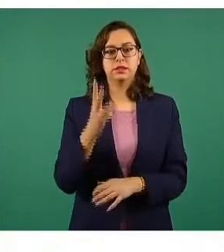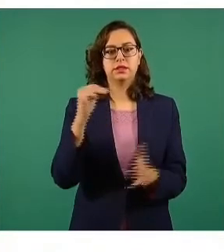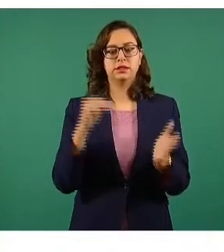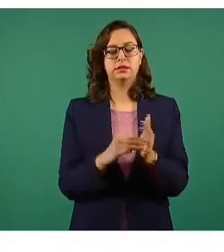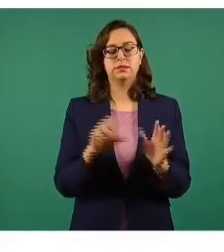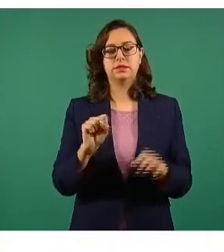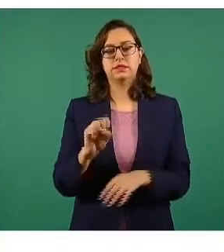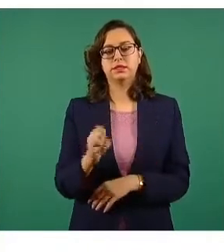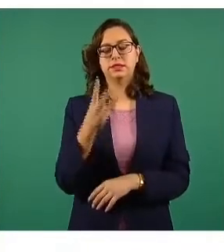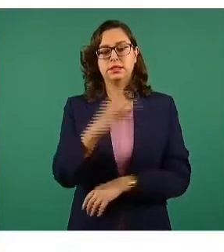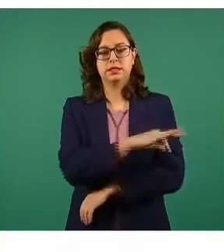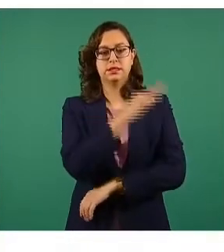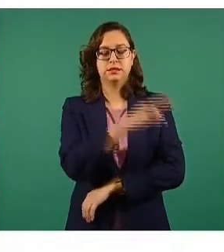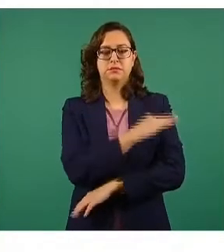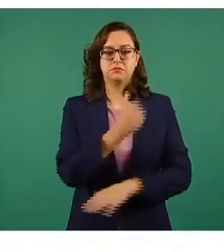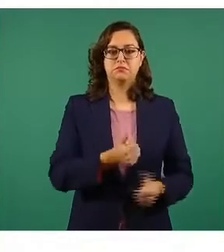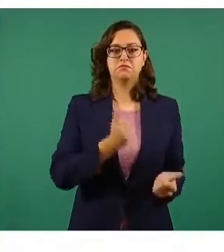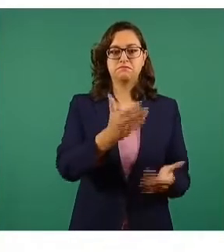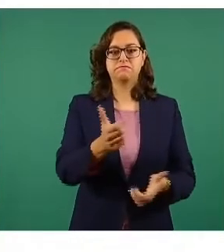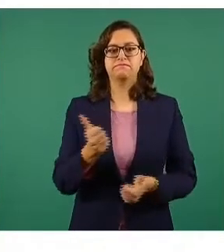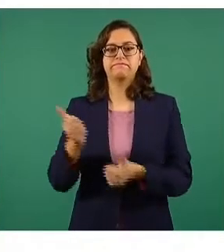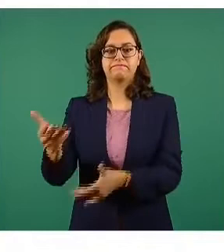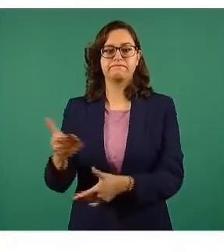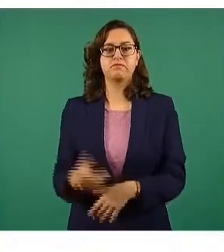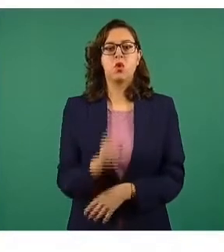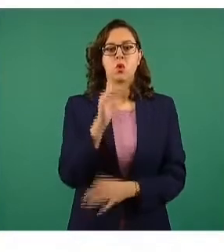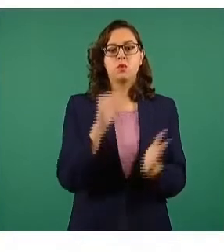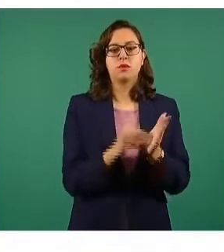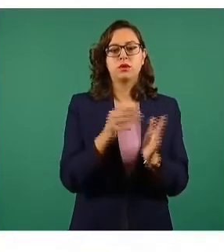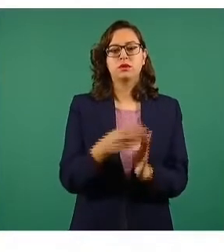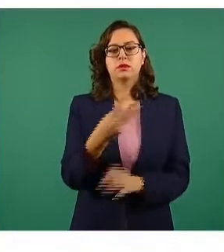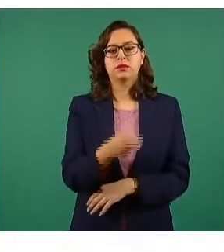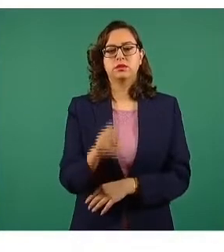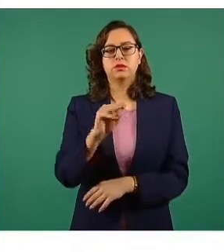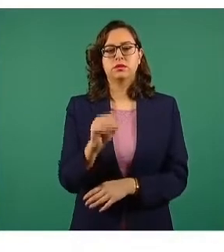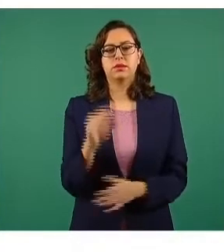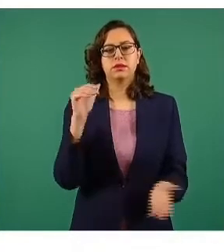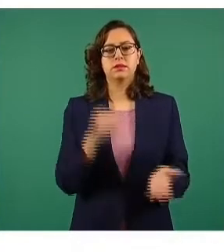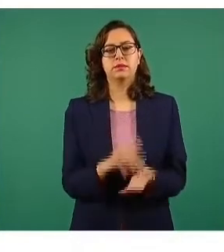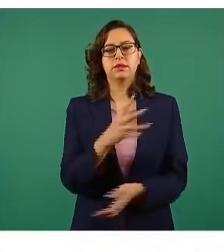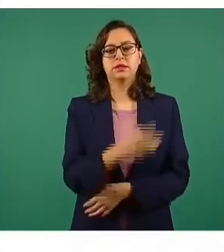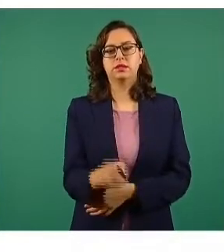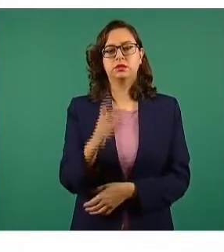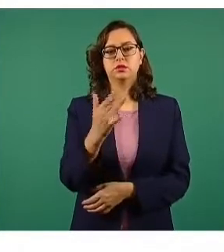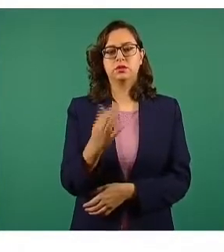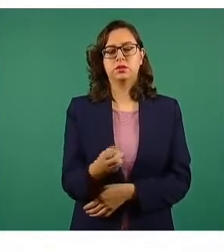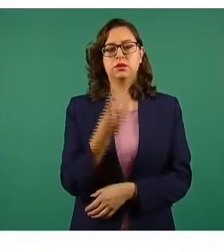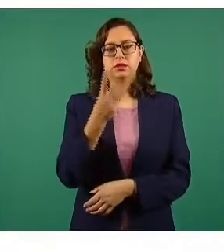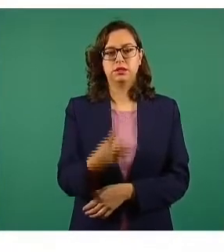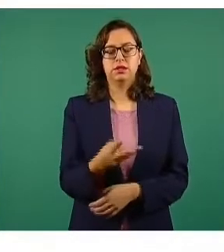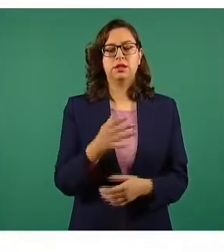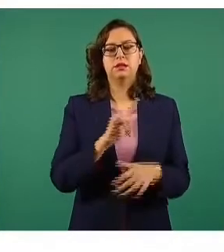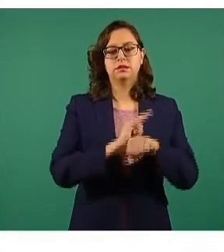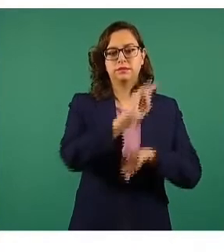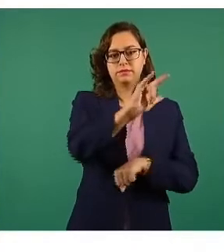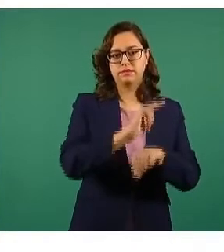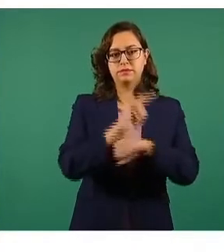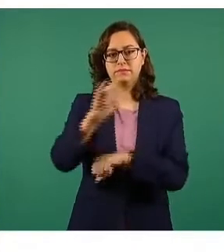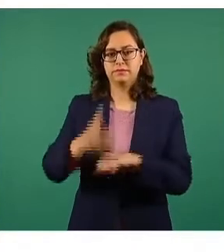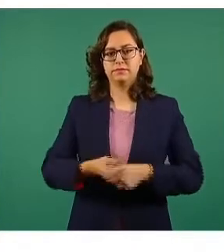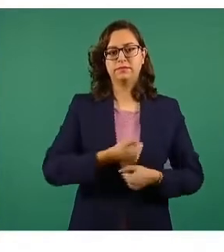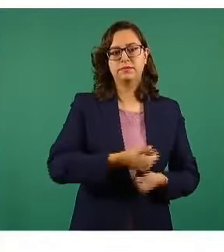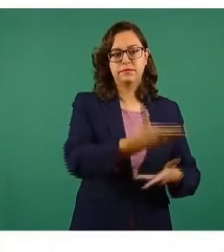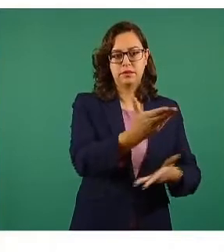1 millón 390 mil 553 vía aérea y terrestre, 2 millones 542